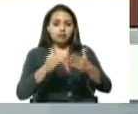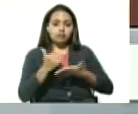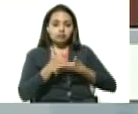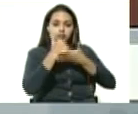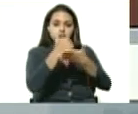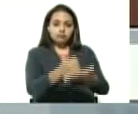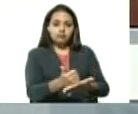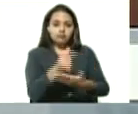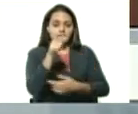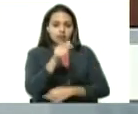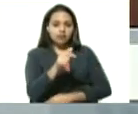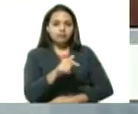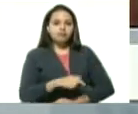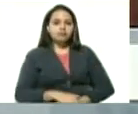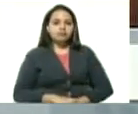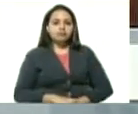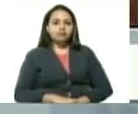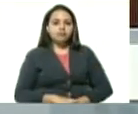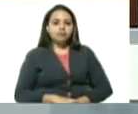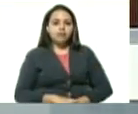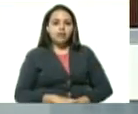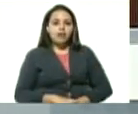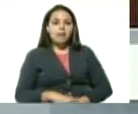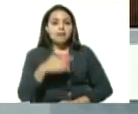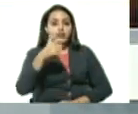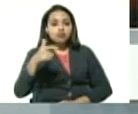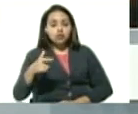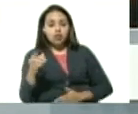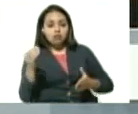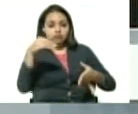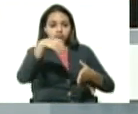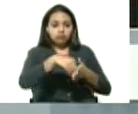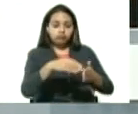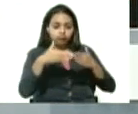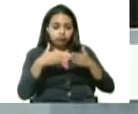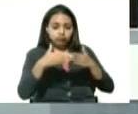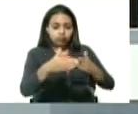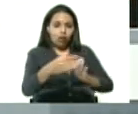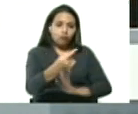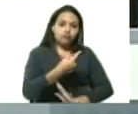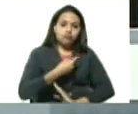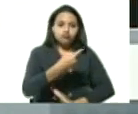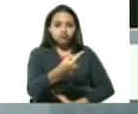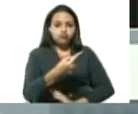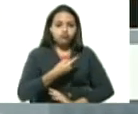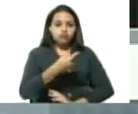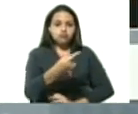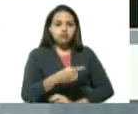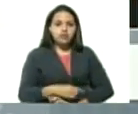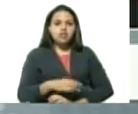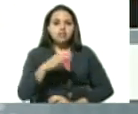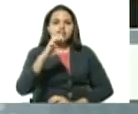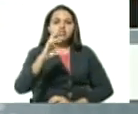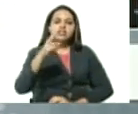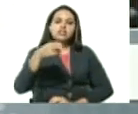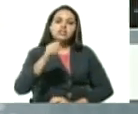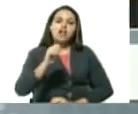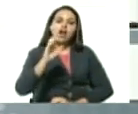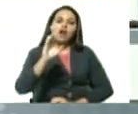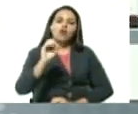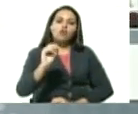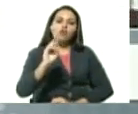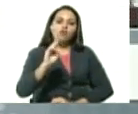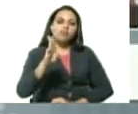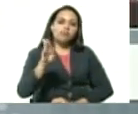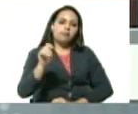en este caso de transporte de pasajeros en esta ruta chacopata por la mar en la